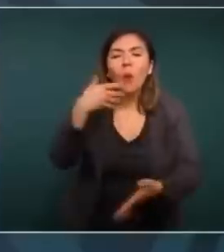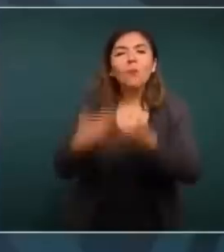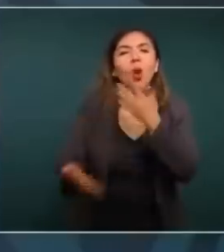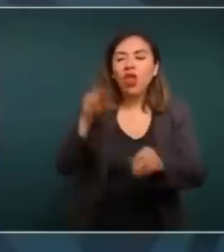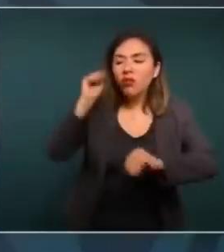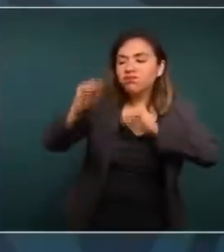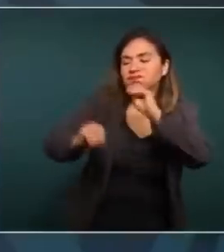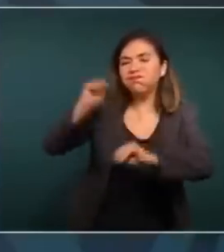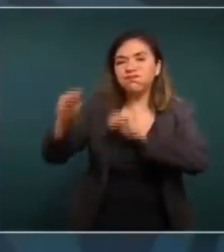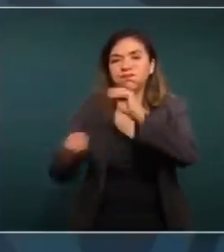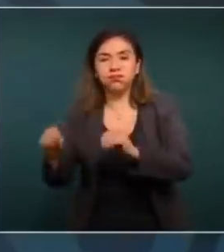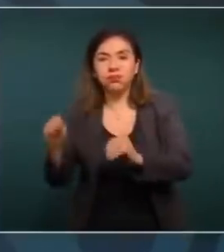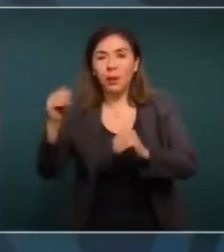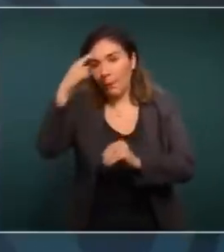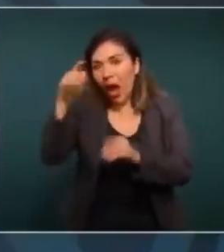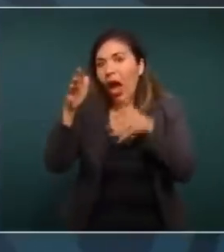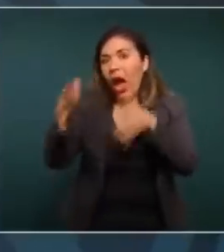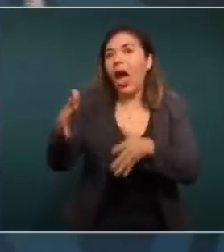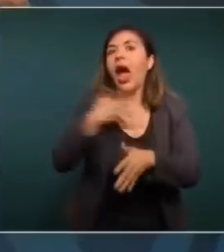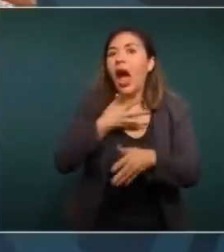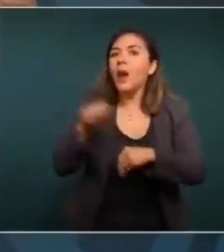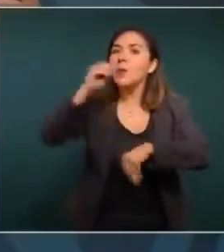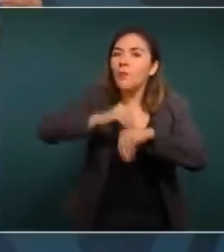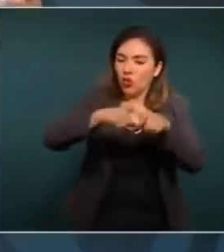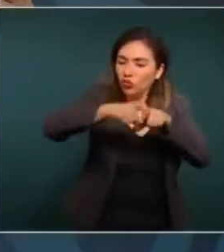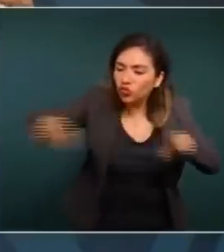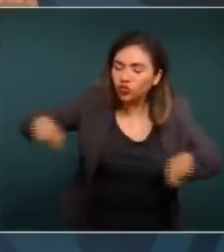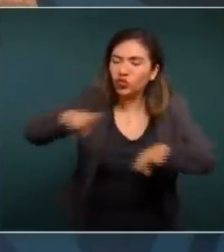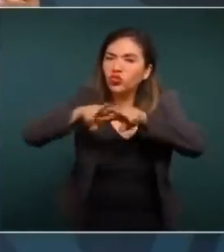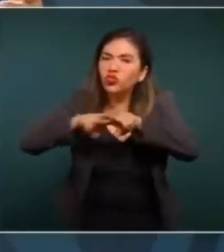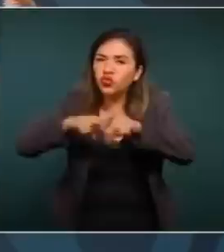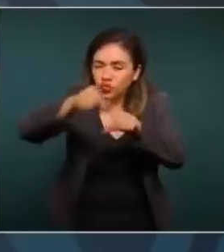y que se le van a poner rieles